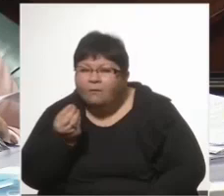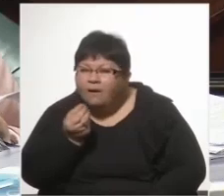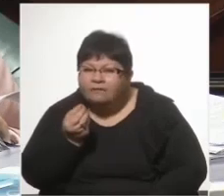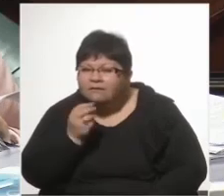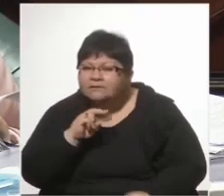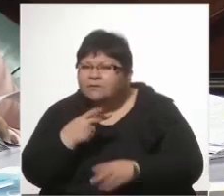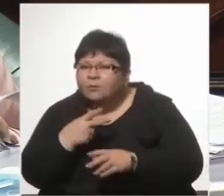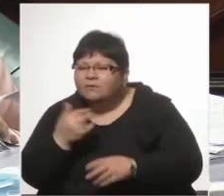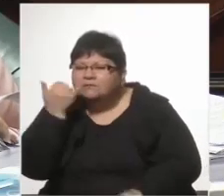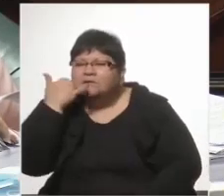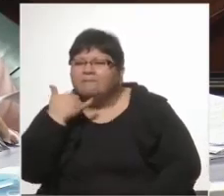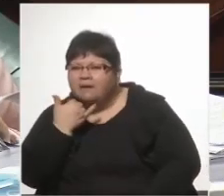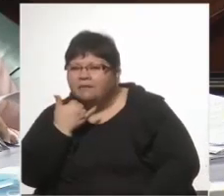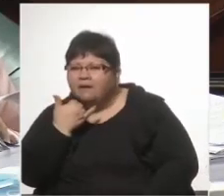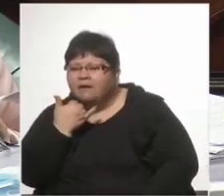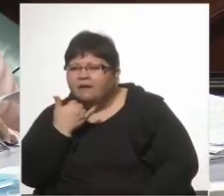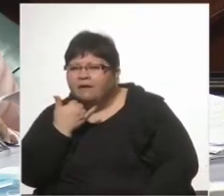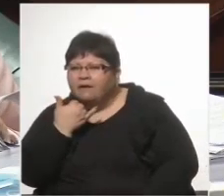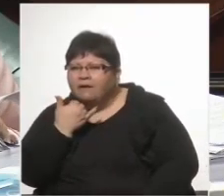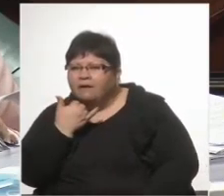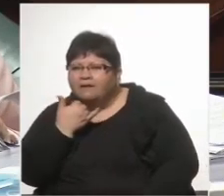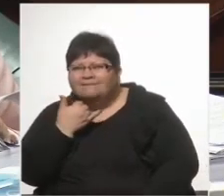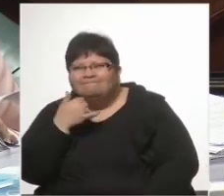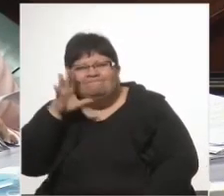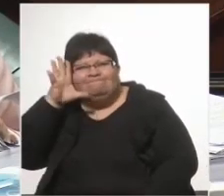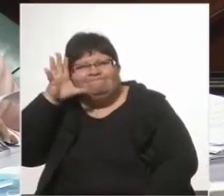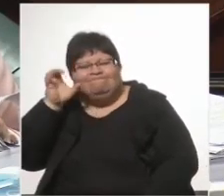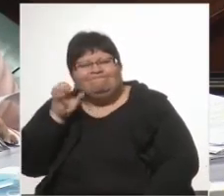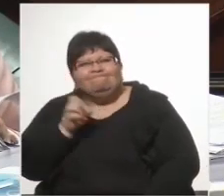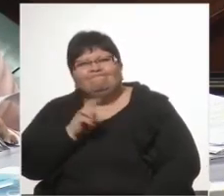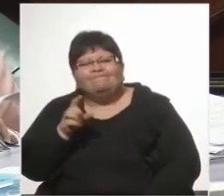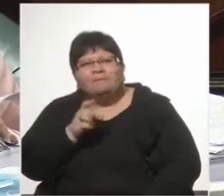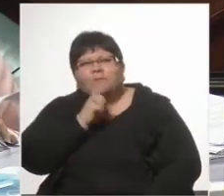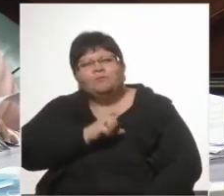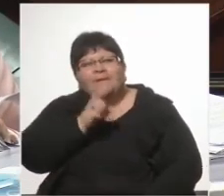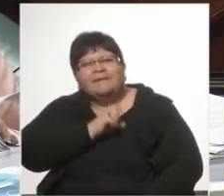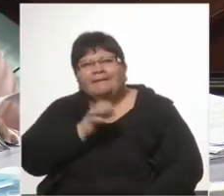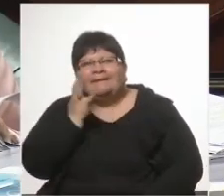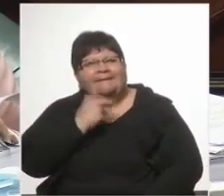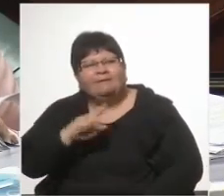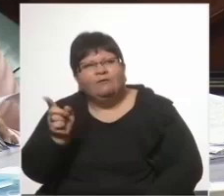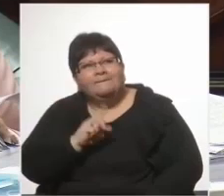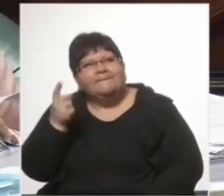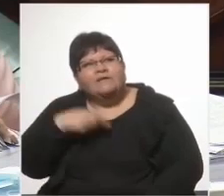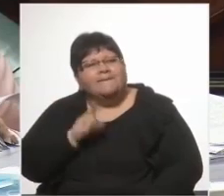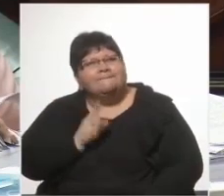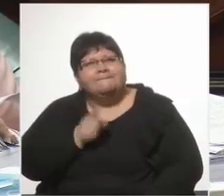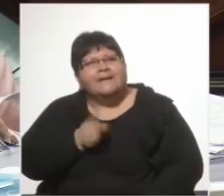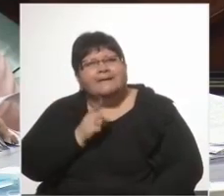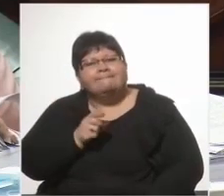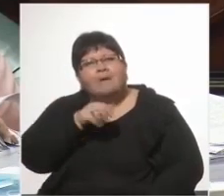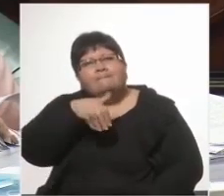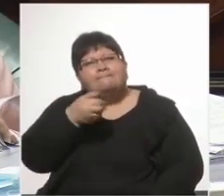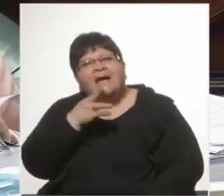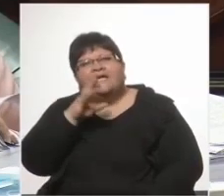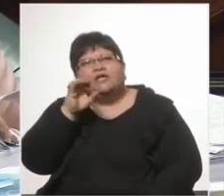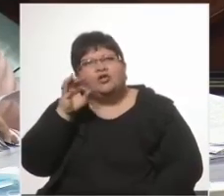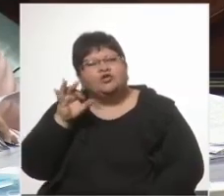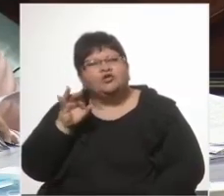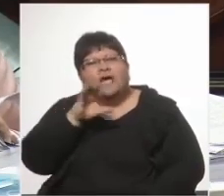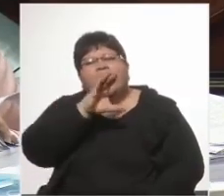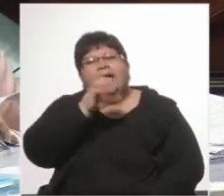llamada que recibí, señora Presidenta? No me puedo acordar, y a mí no me gusta mentir, si fue el propio Marcos Carámbula